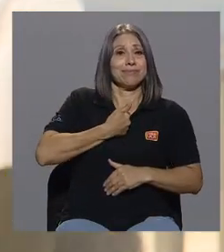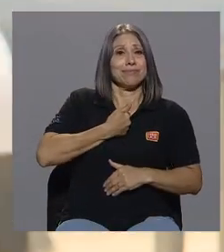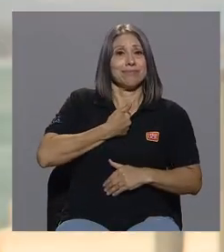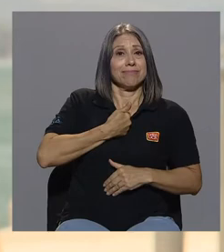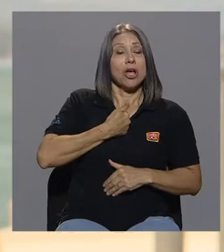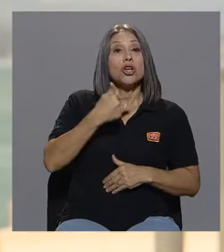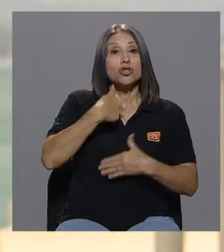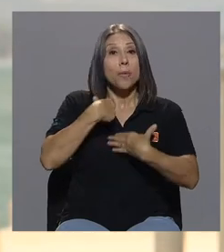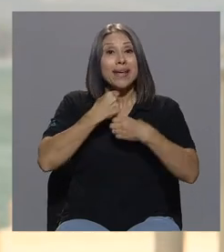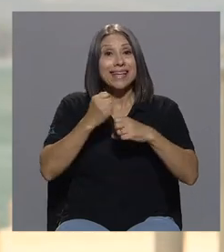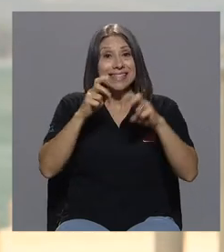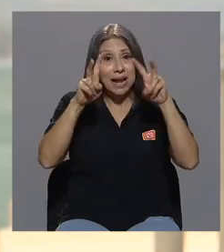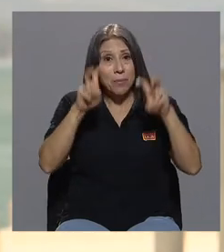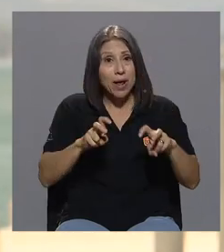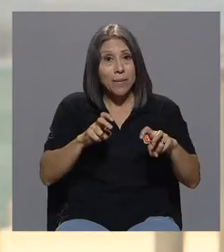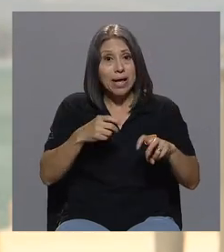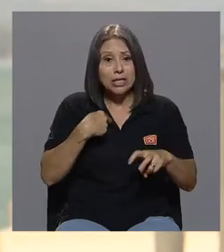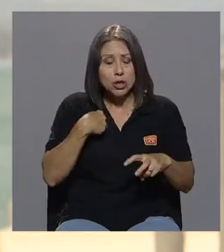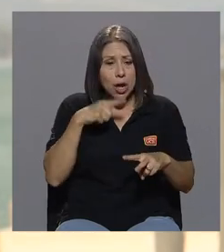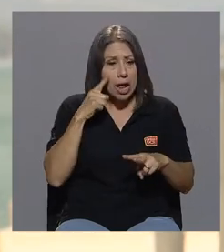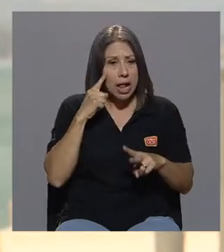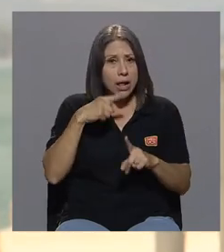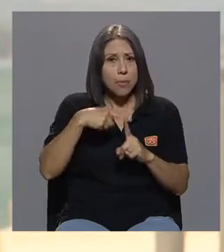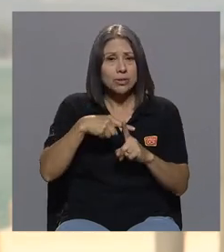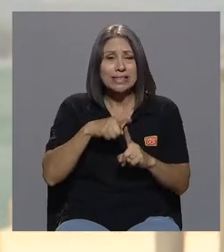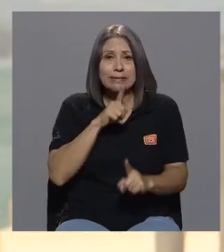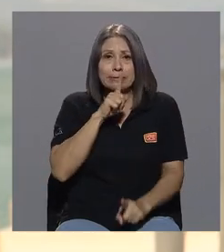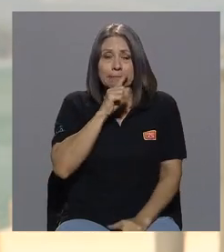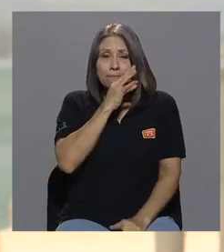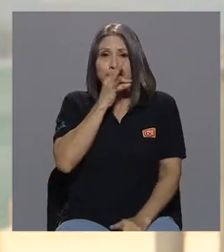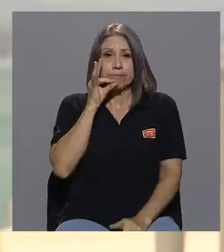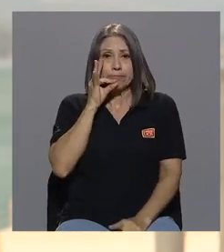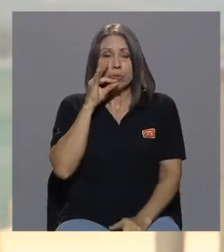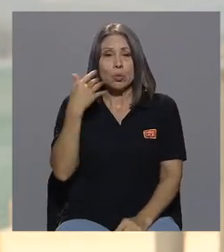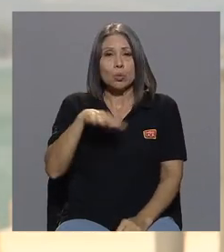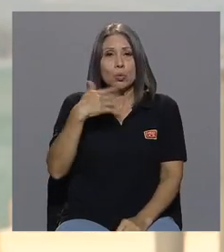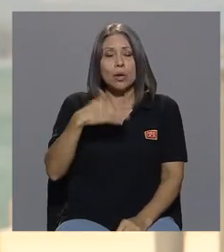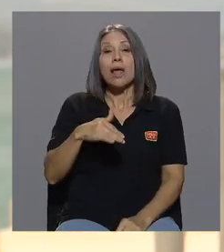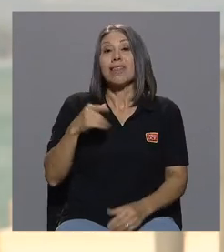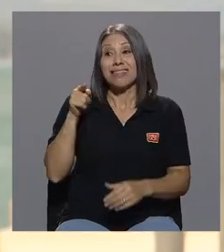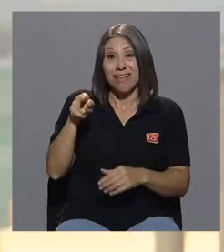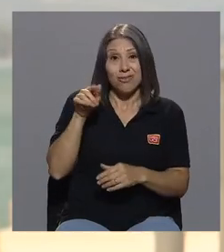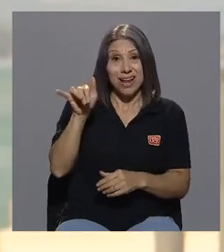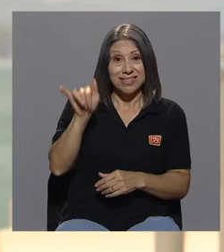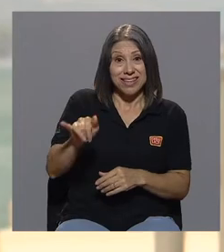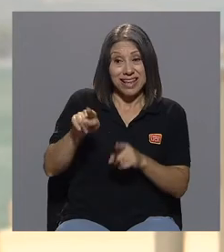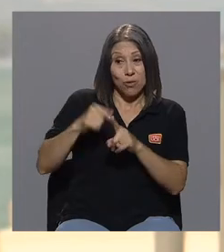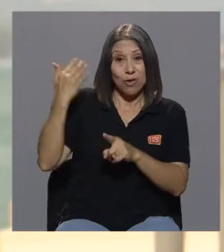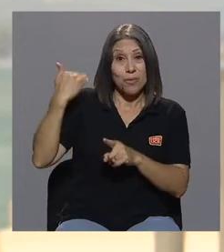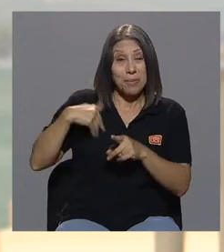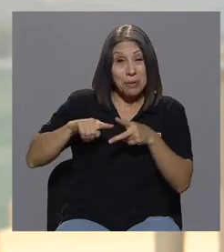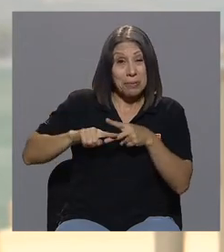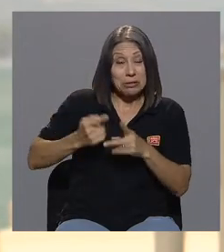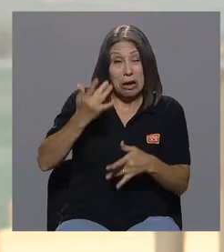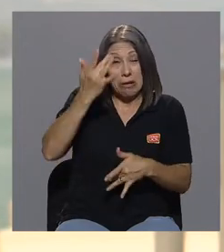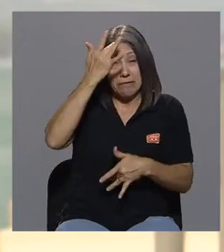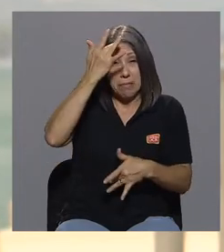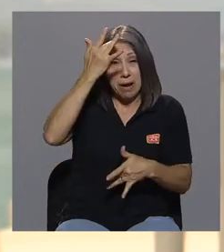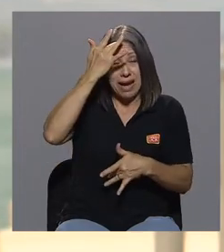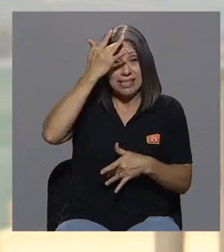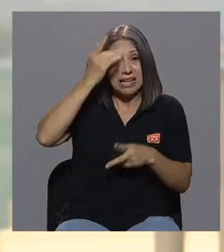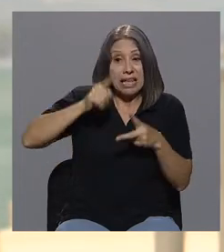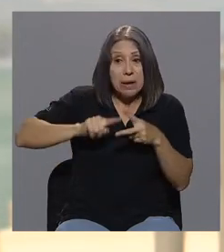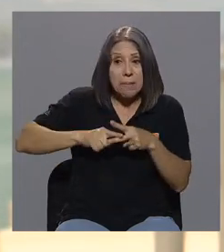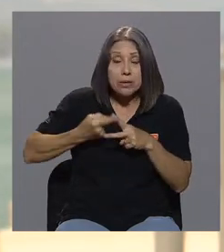Tanto era así, este... Que cuando mi hermano empezó a enfermarse, empezó a presentar condiciones clínicas de una fase avanzada